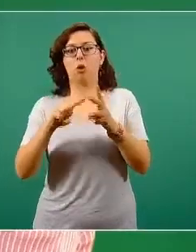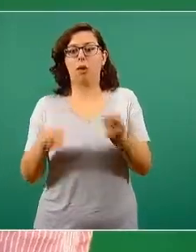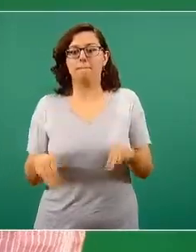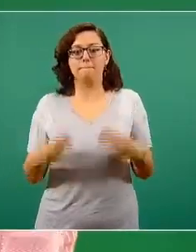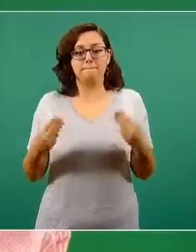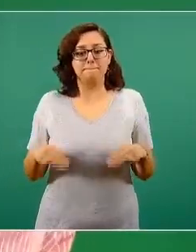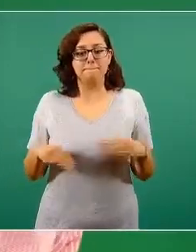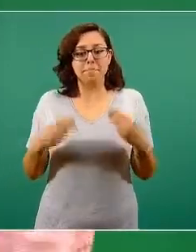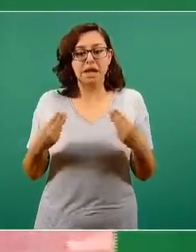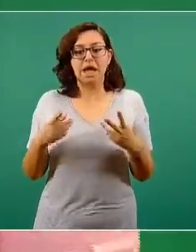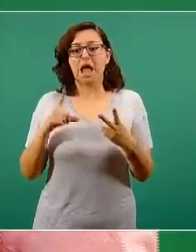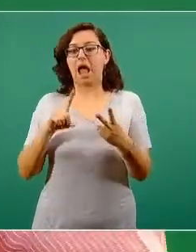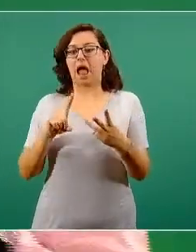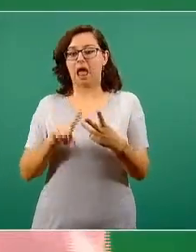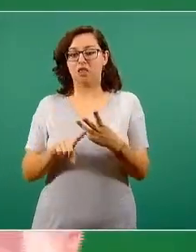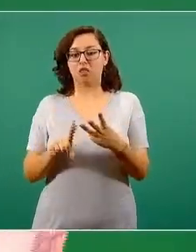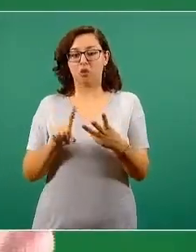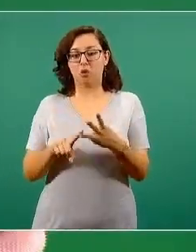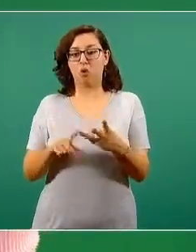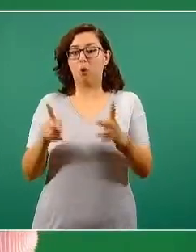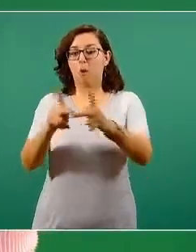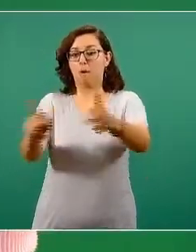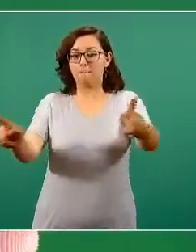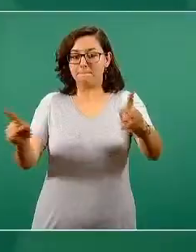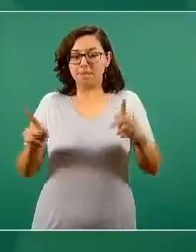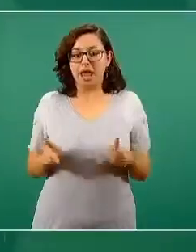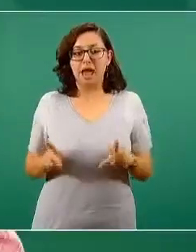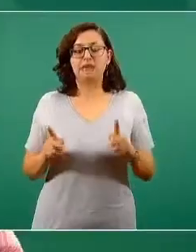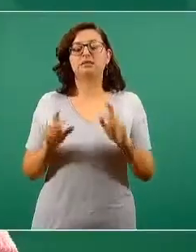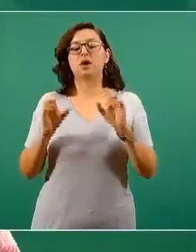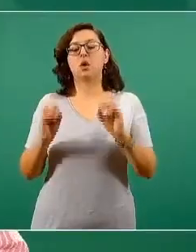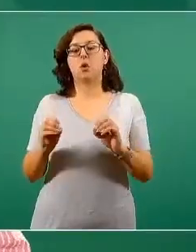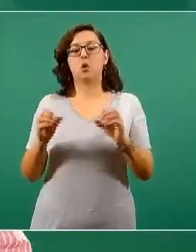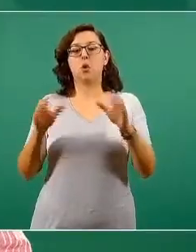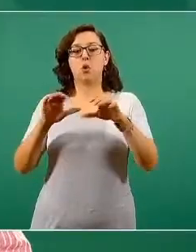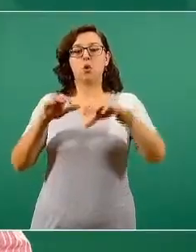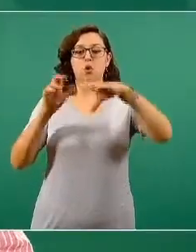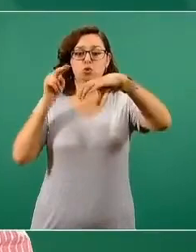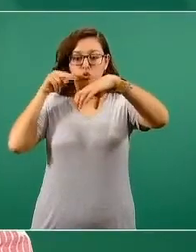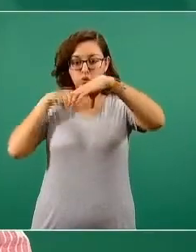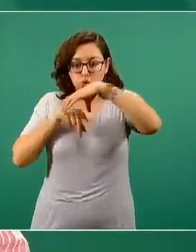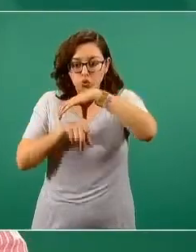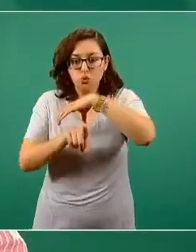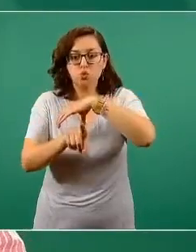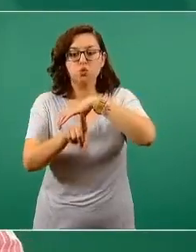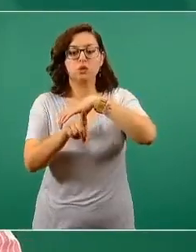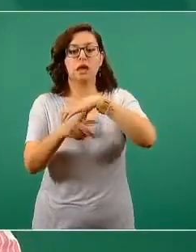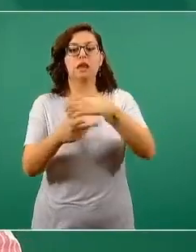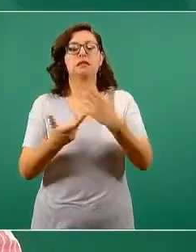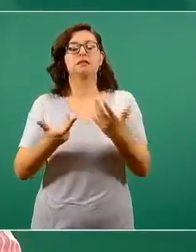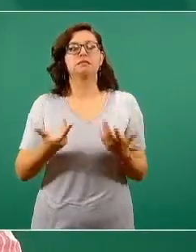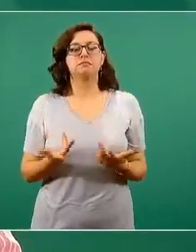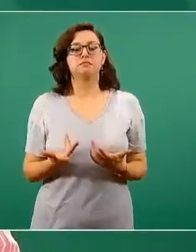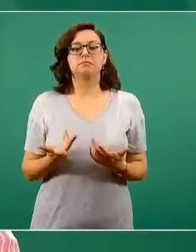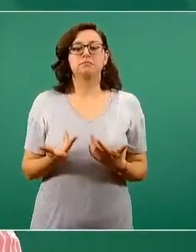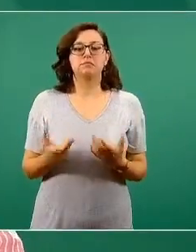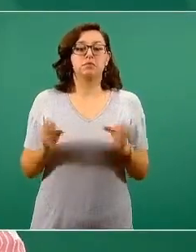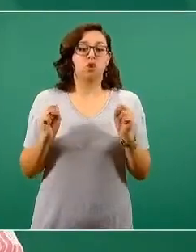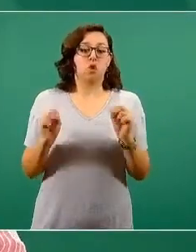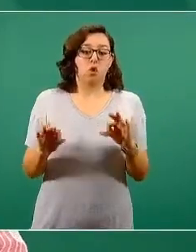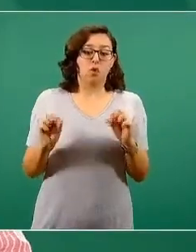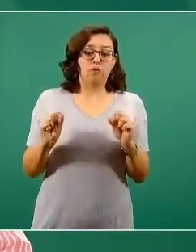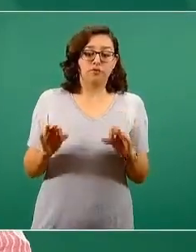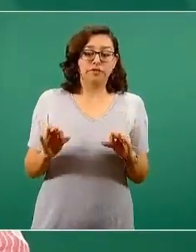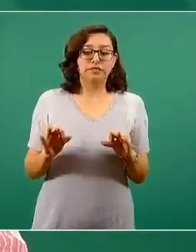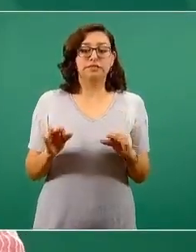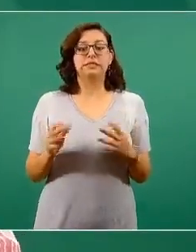esto puede ocurrir en una plaza pública, en un túnel de acceso a un sitio público, a una oficina